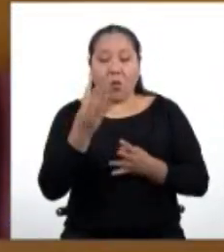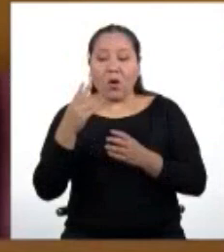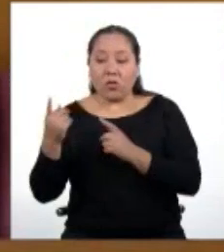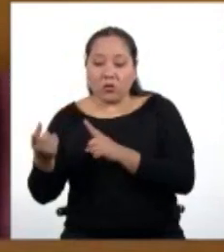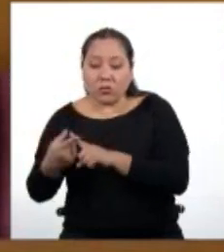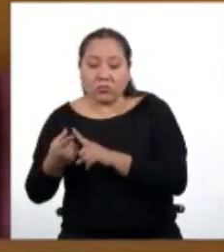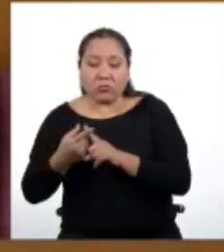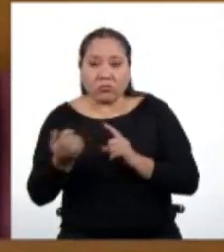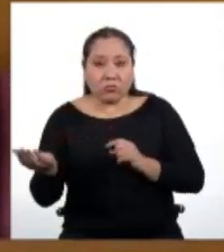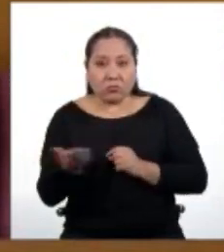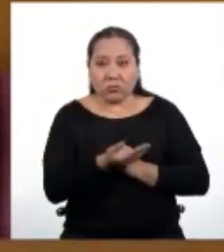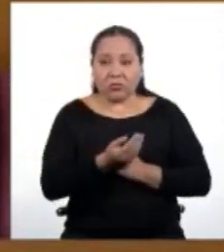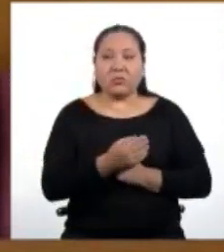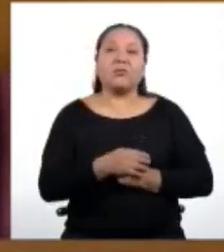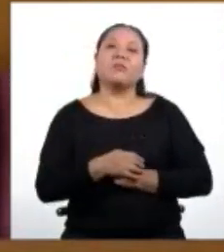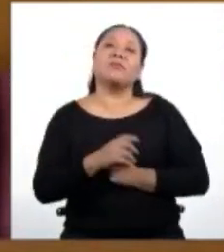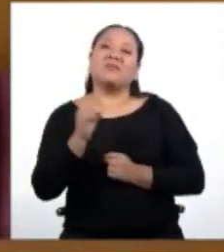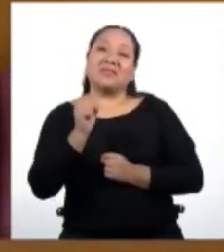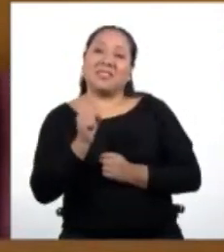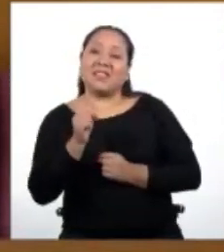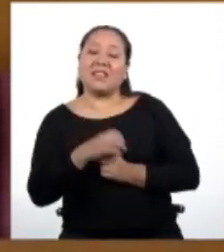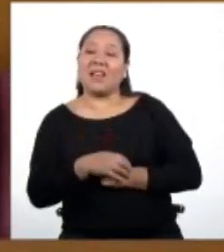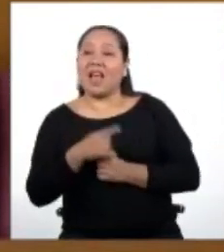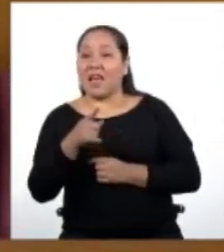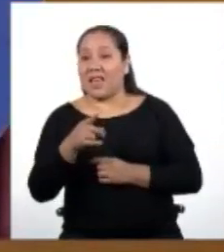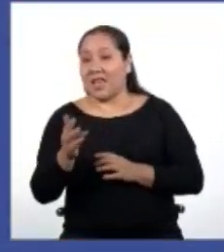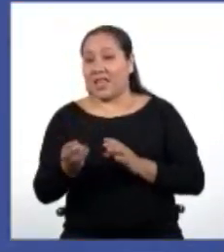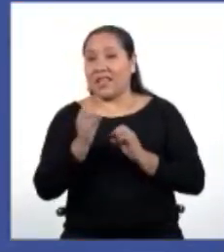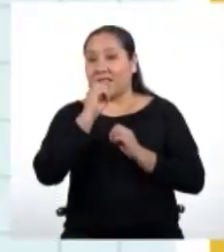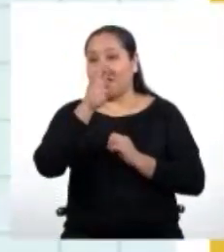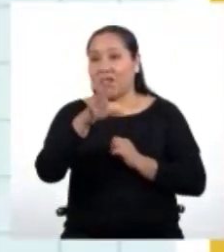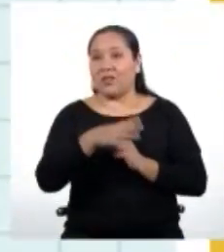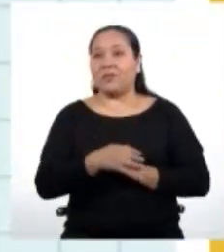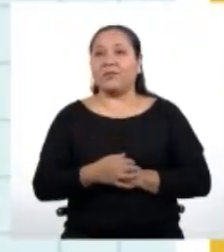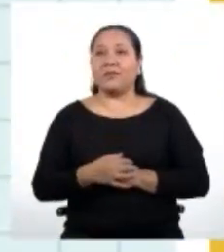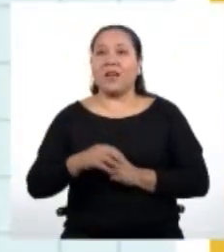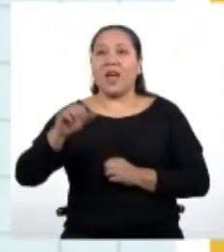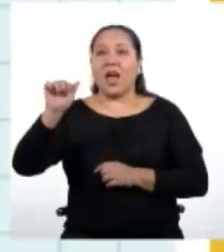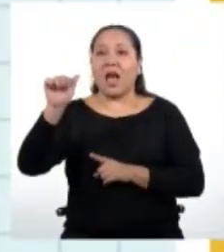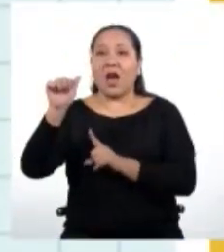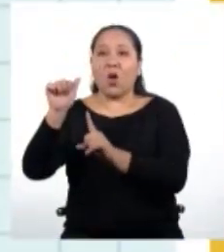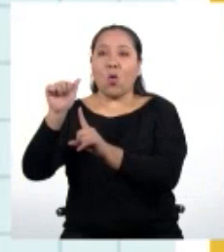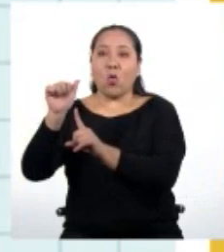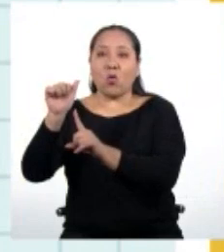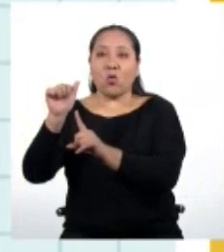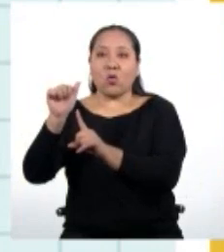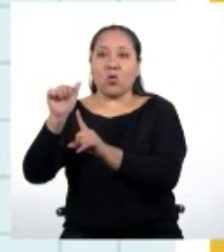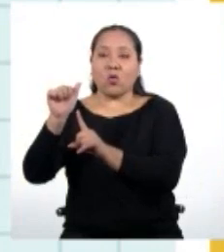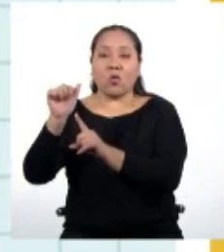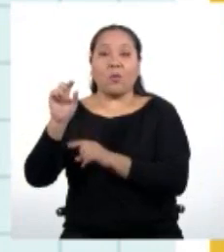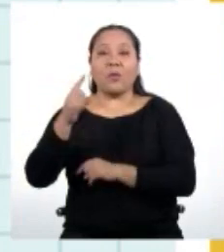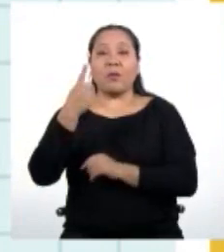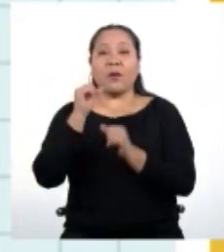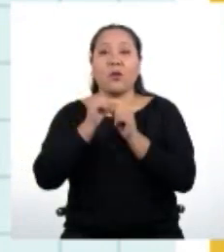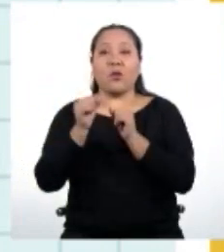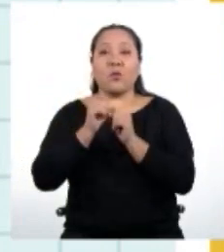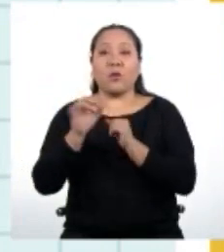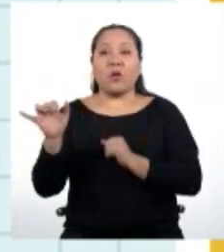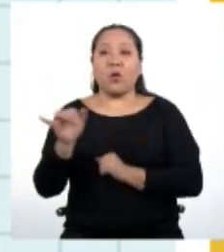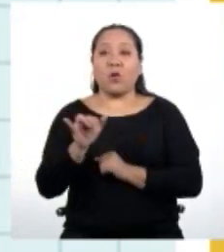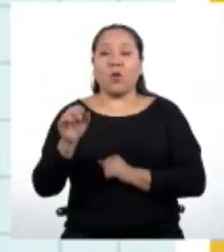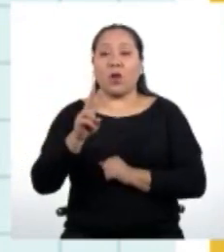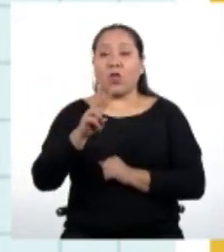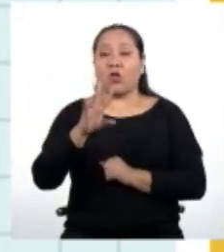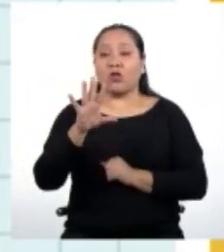Seguro que sí. Entonces, ahí va. A sub 1, que es el primer término, es igual